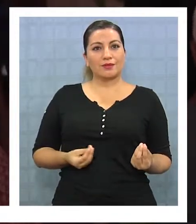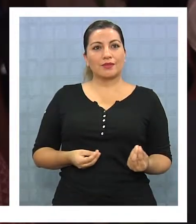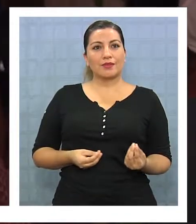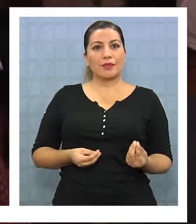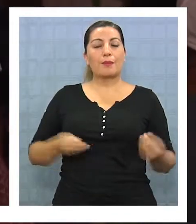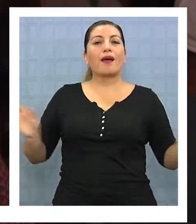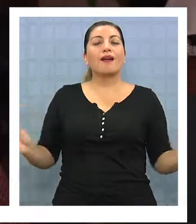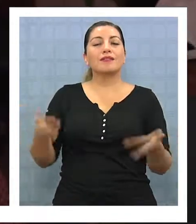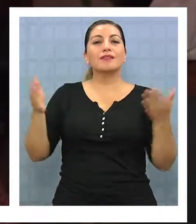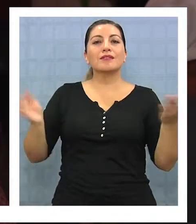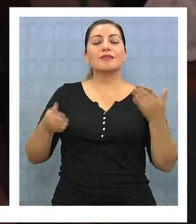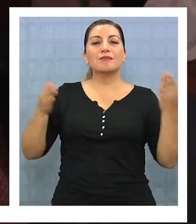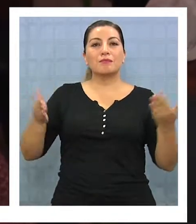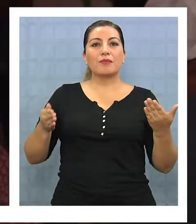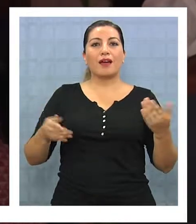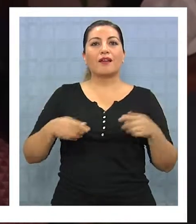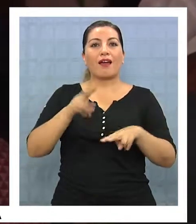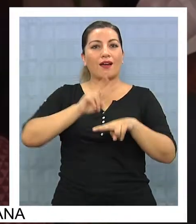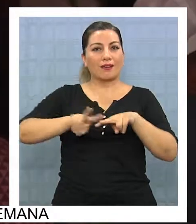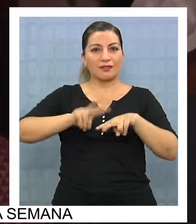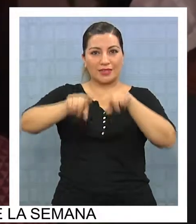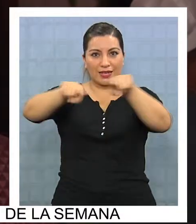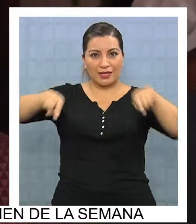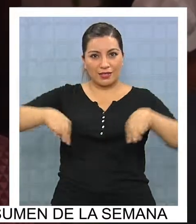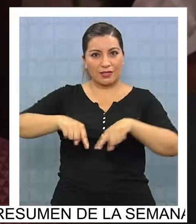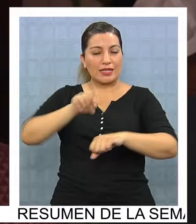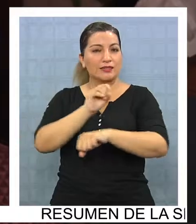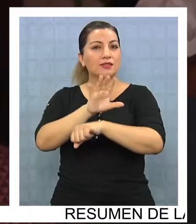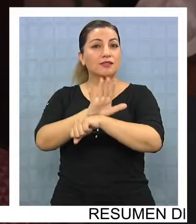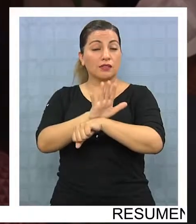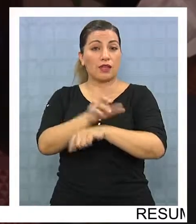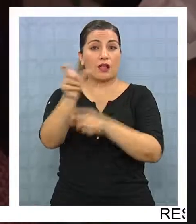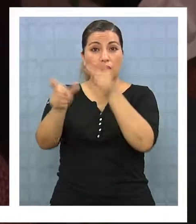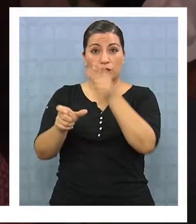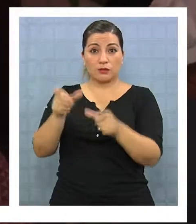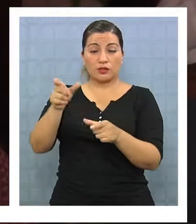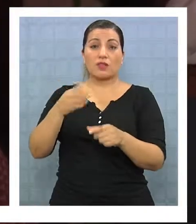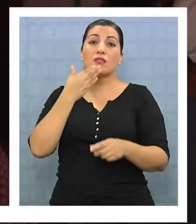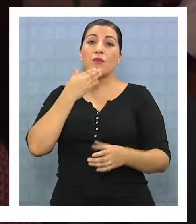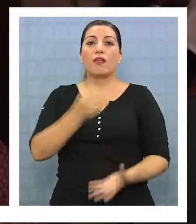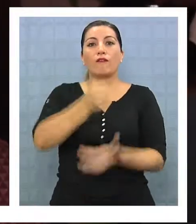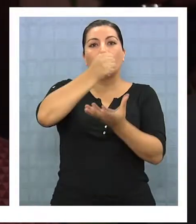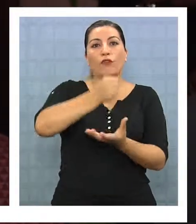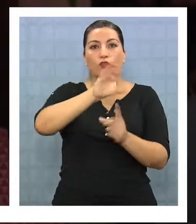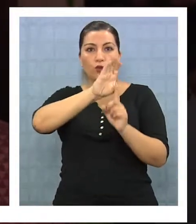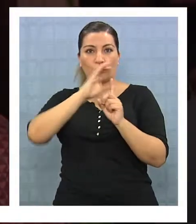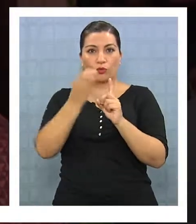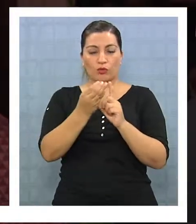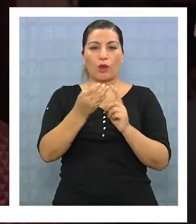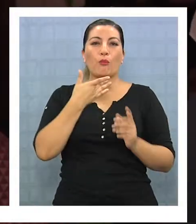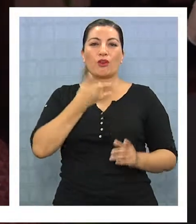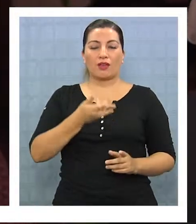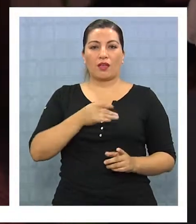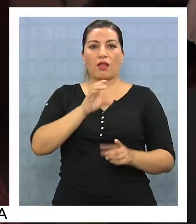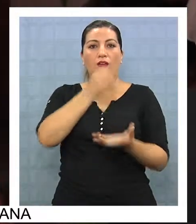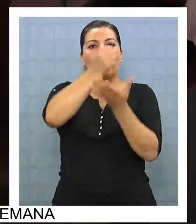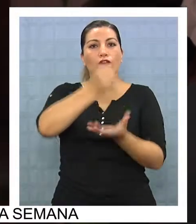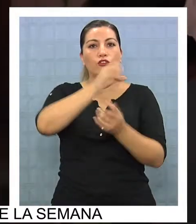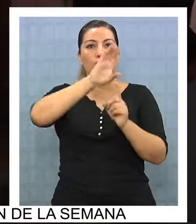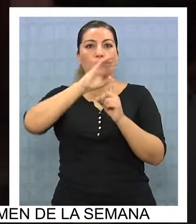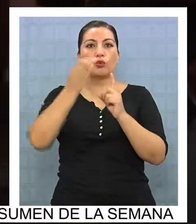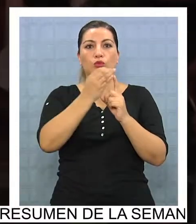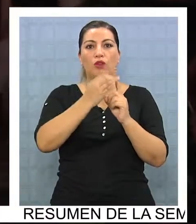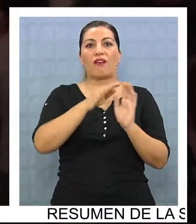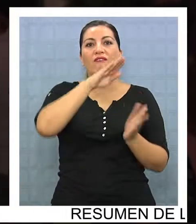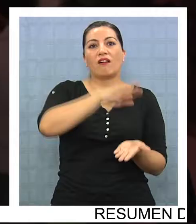exhibición del cine chileno en las salas de cine comercial y también para los incentivos en los fondos de cultura, porque acá los fondos van bajando y los que hacemos cine vamos